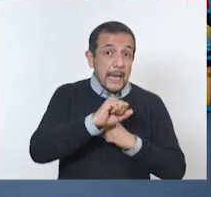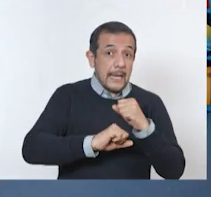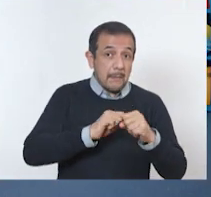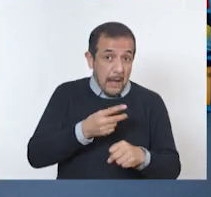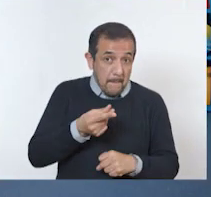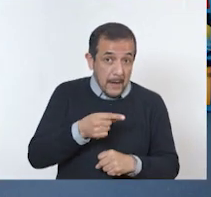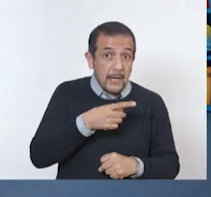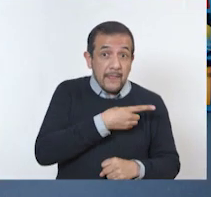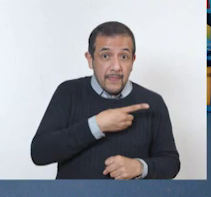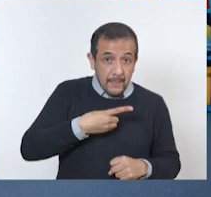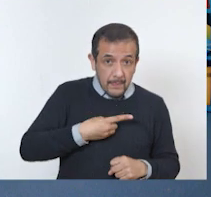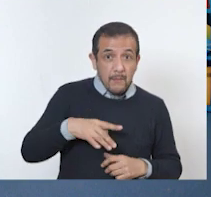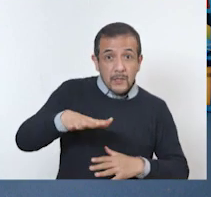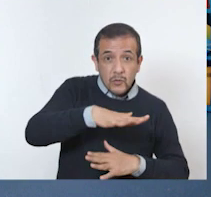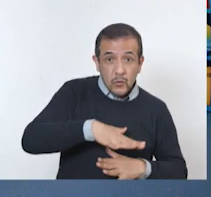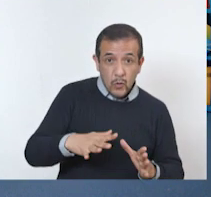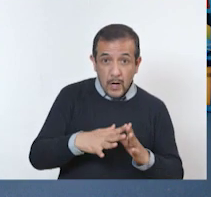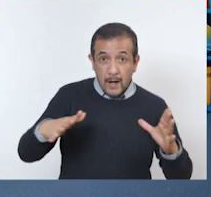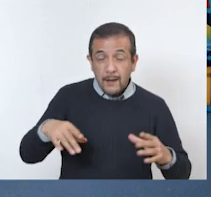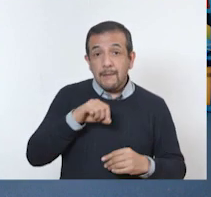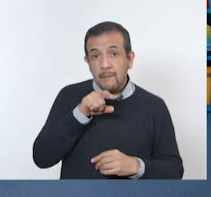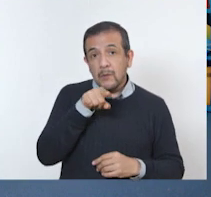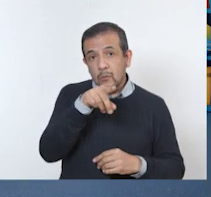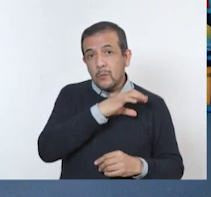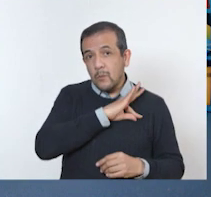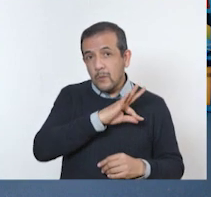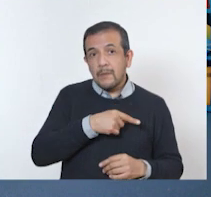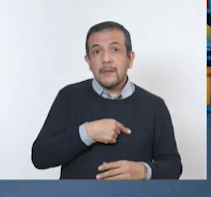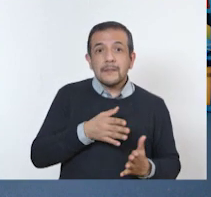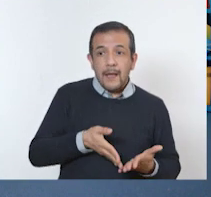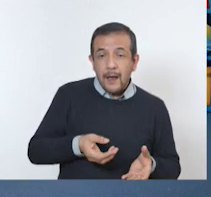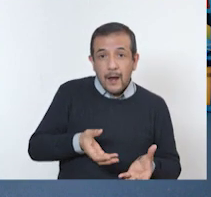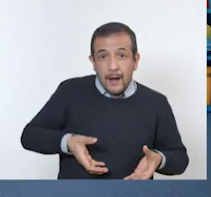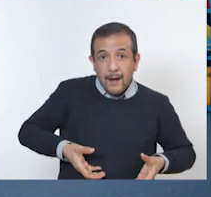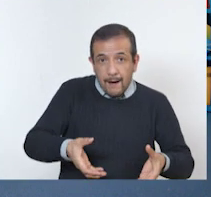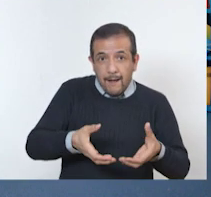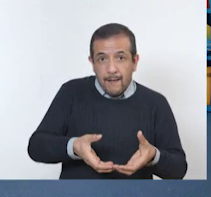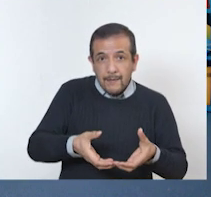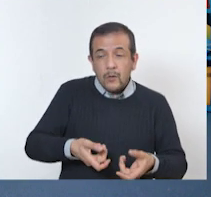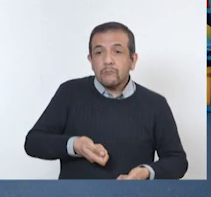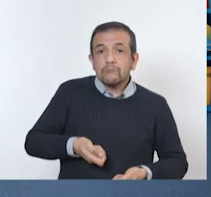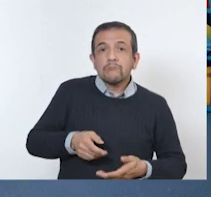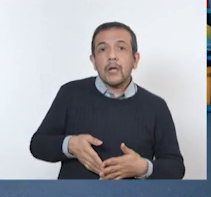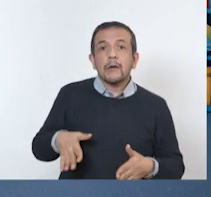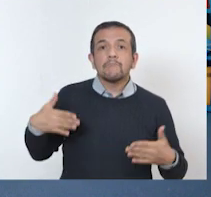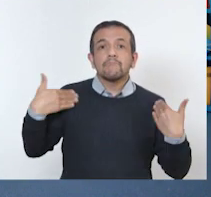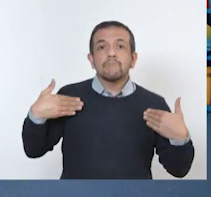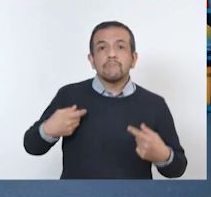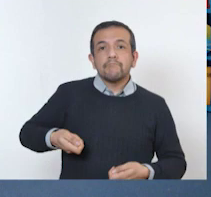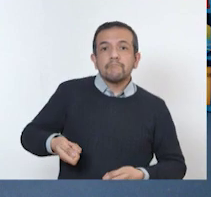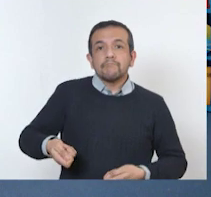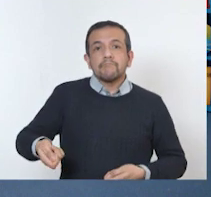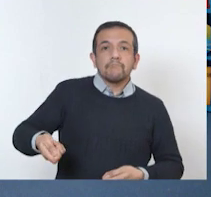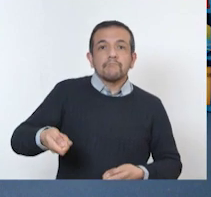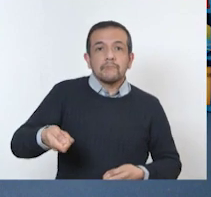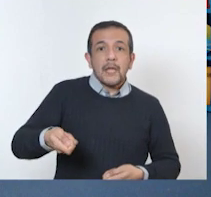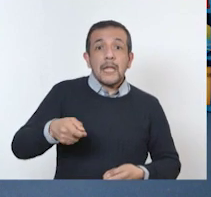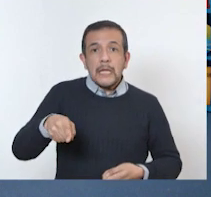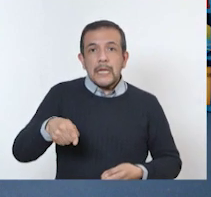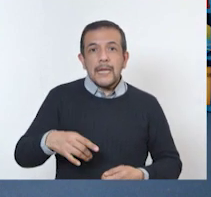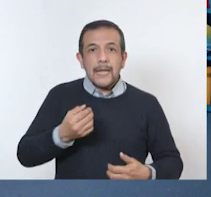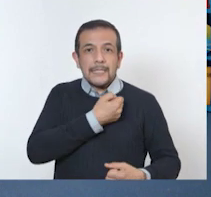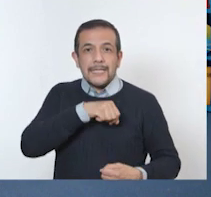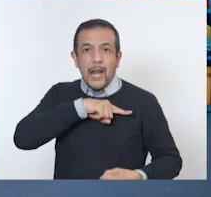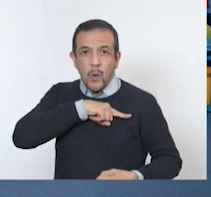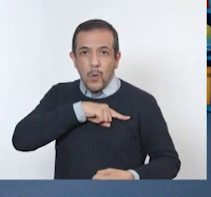moverse. Que lo saques a pasear con correa diariamente y así hará mucho menos travesuras. Se mantendrá más sano y llegará agotado a casa.